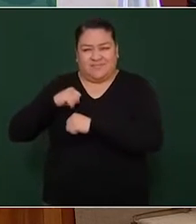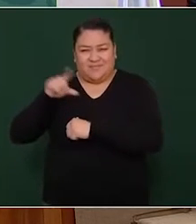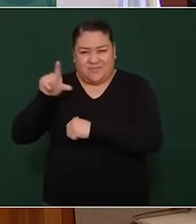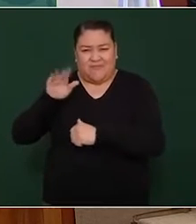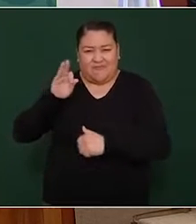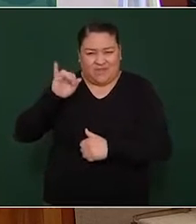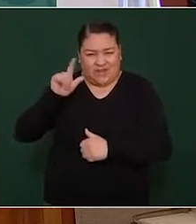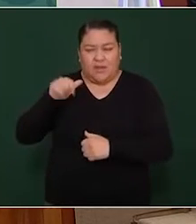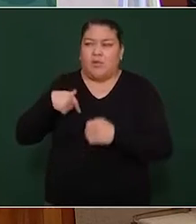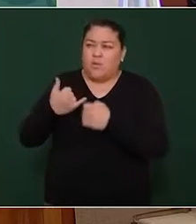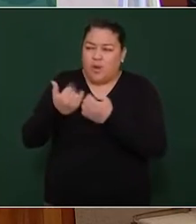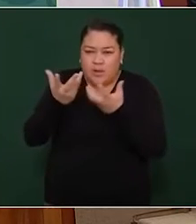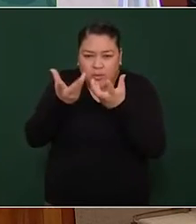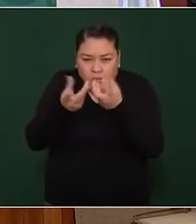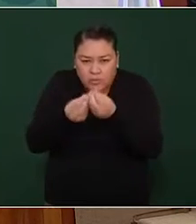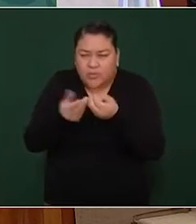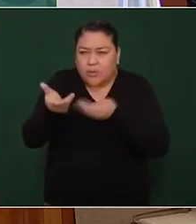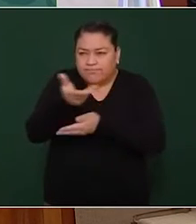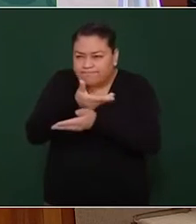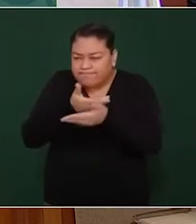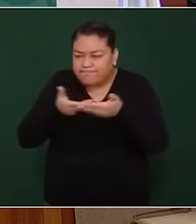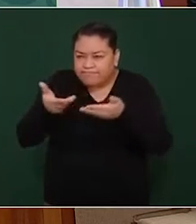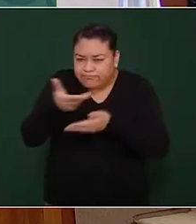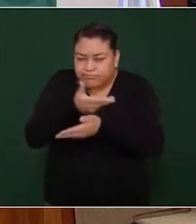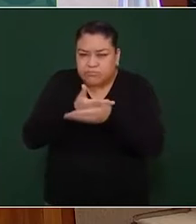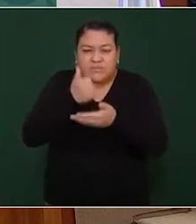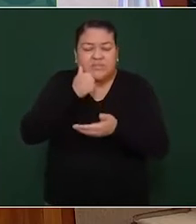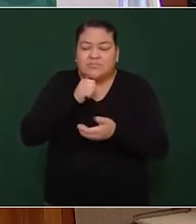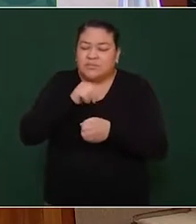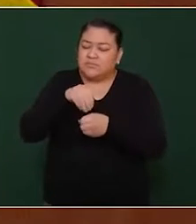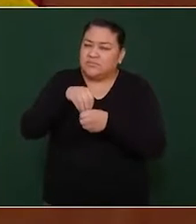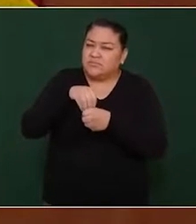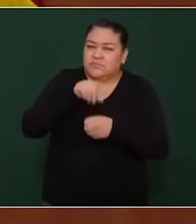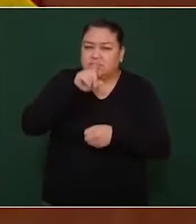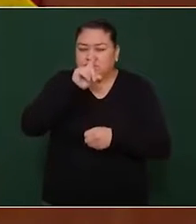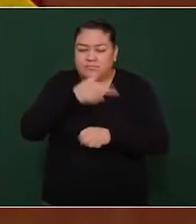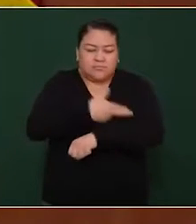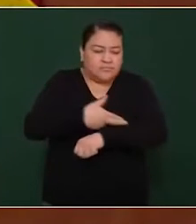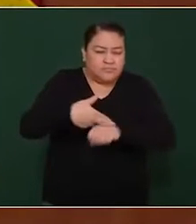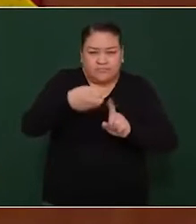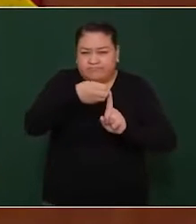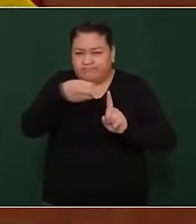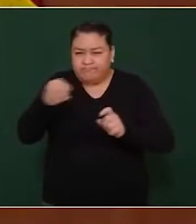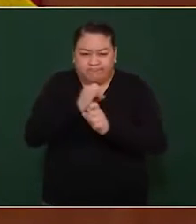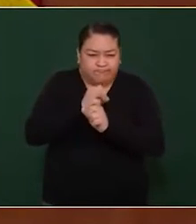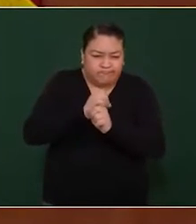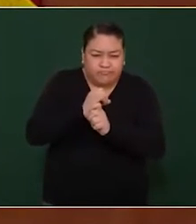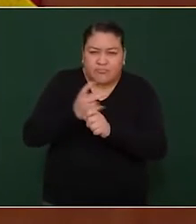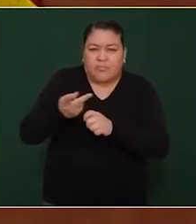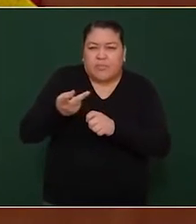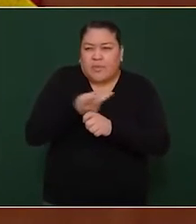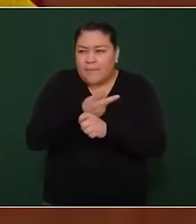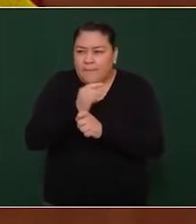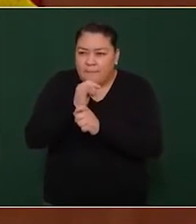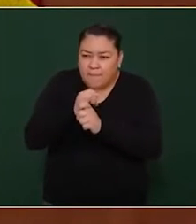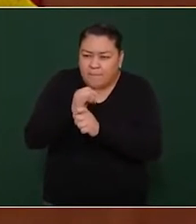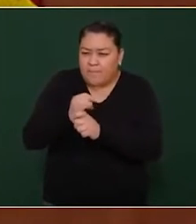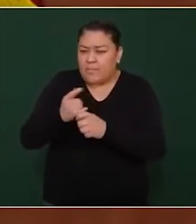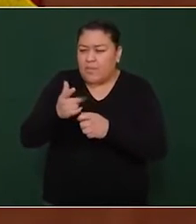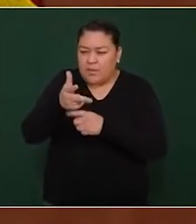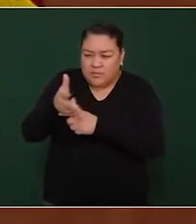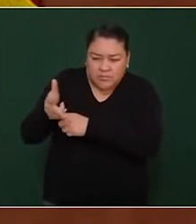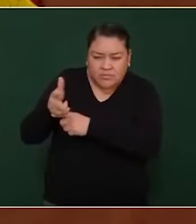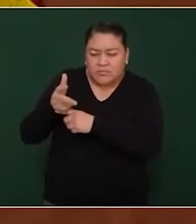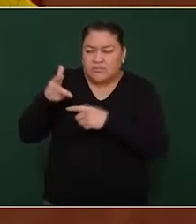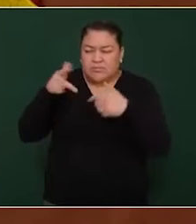Nuevo León y se está compartiendo con la secrecía y el debido proceso, información relativa a áreas periciales, video